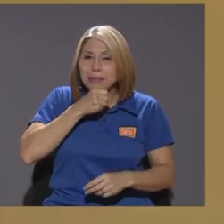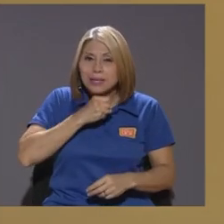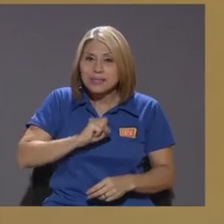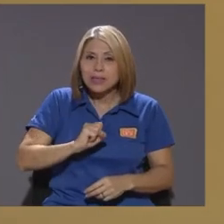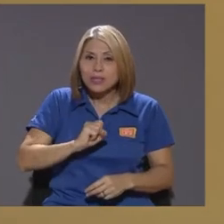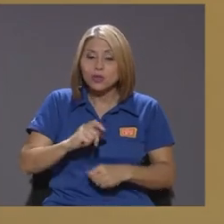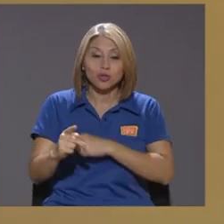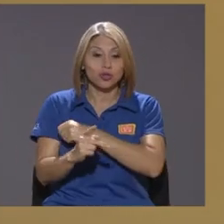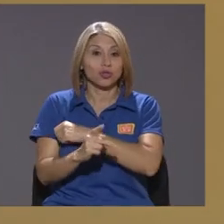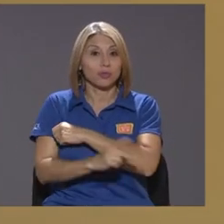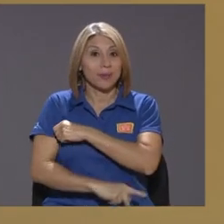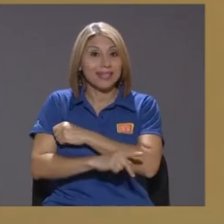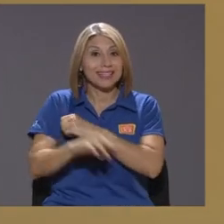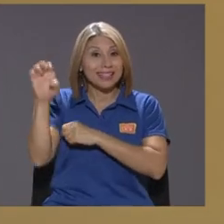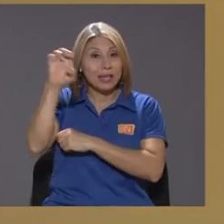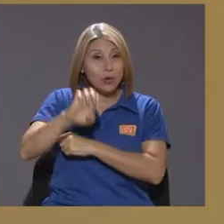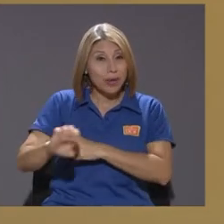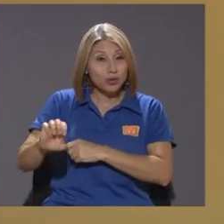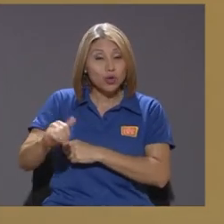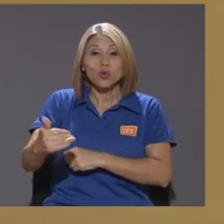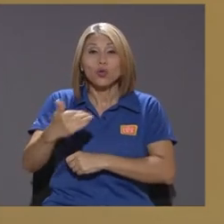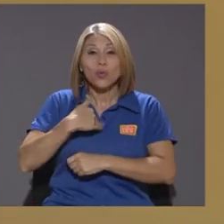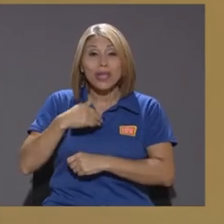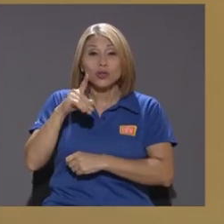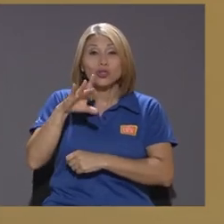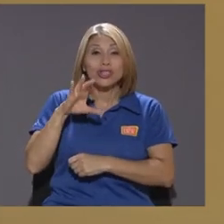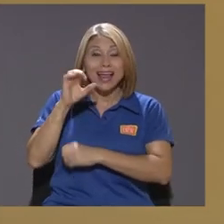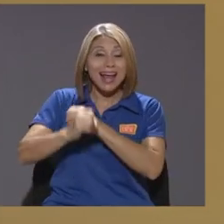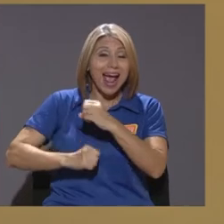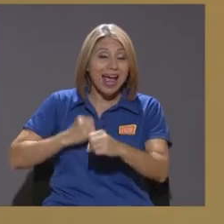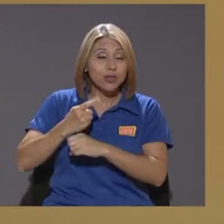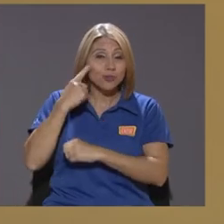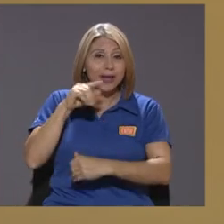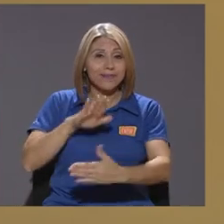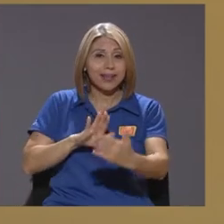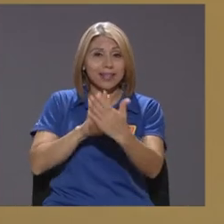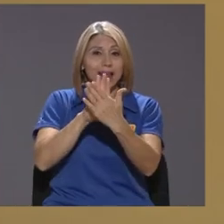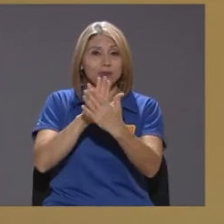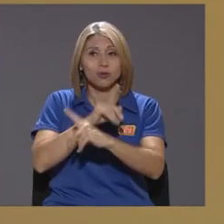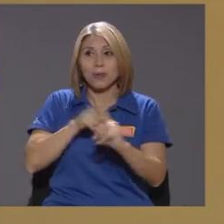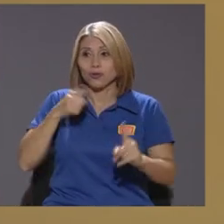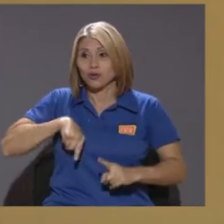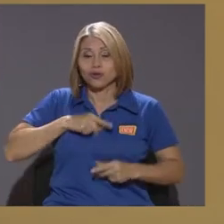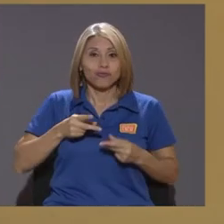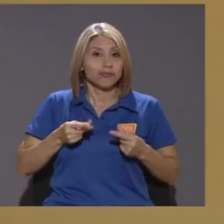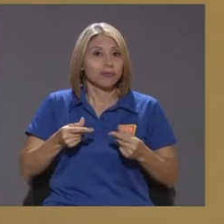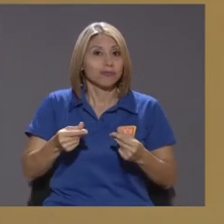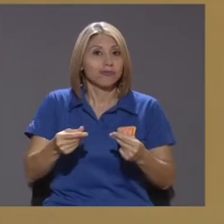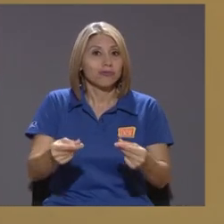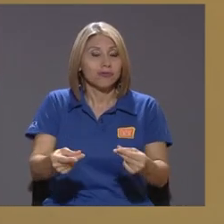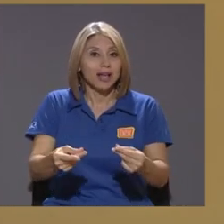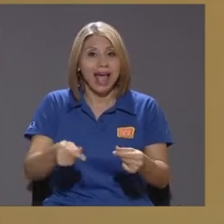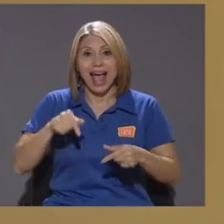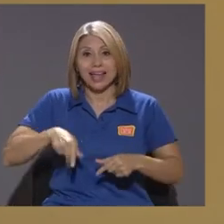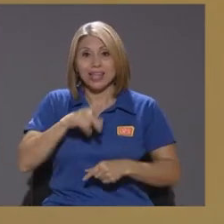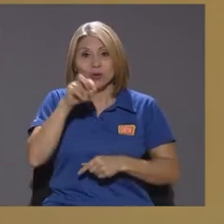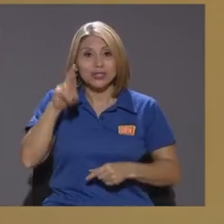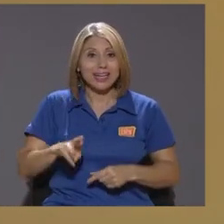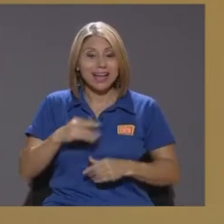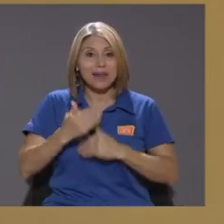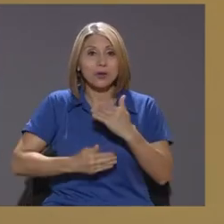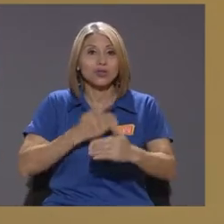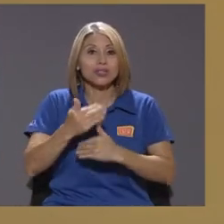los países europeos tuvieron hasta 100 años para hacerlos para enfrentarlos o sea el proceso de envejecimiento es tan acelerado en Costa Rica